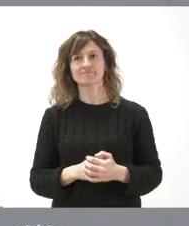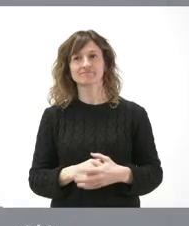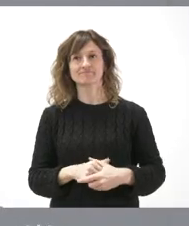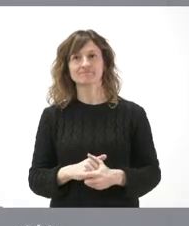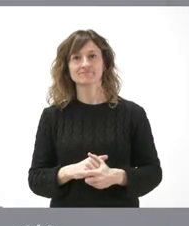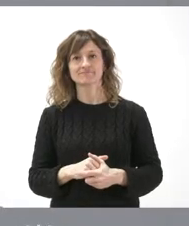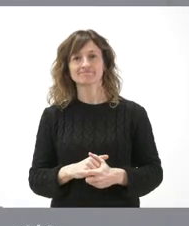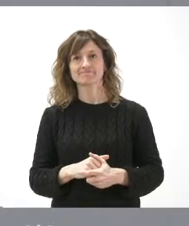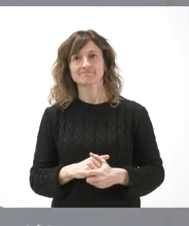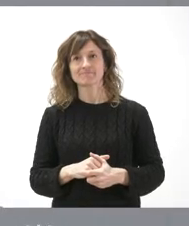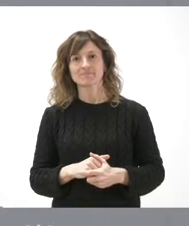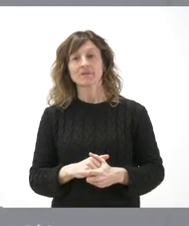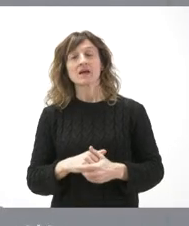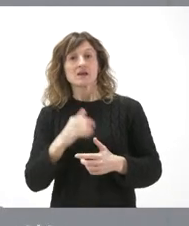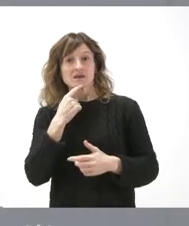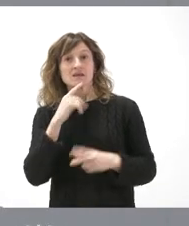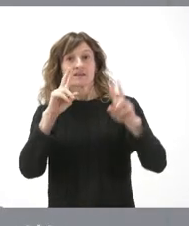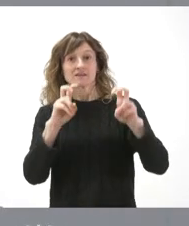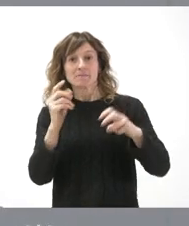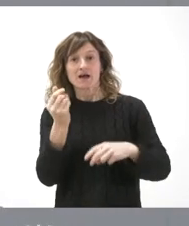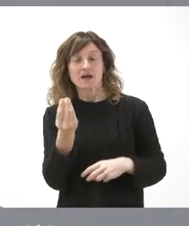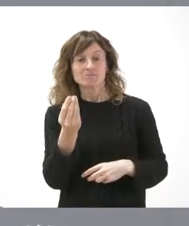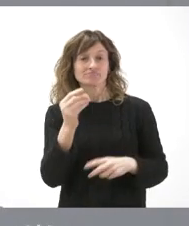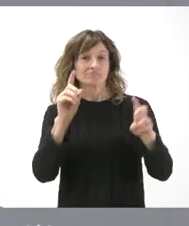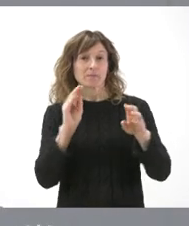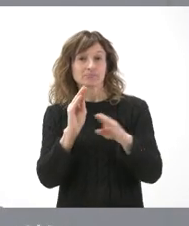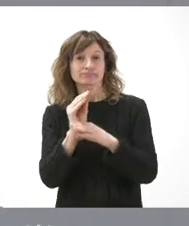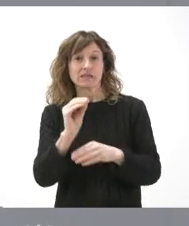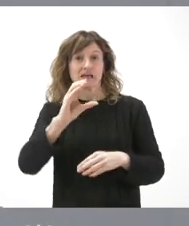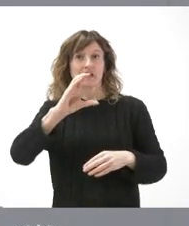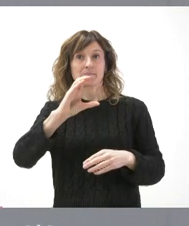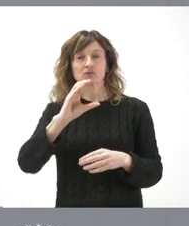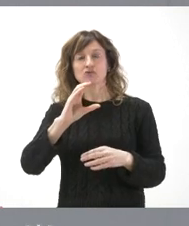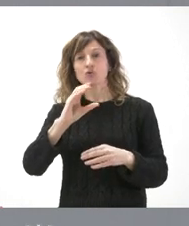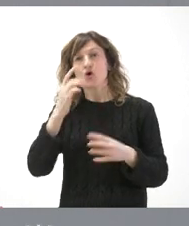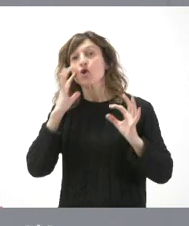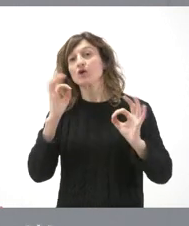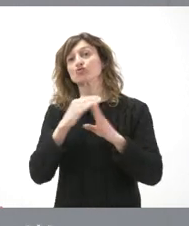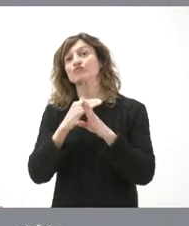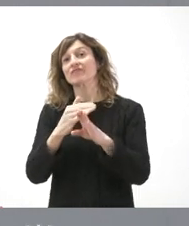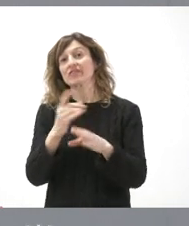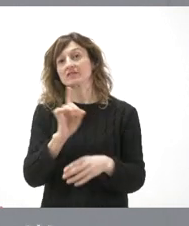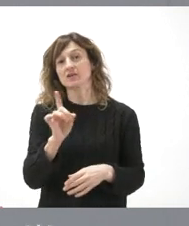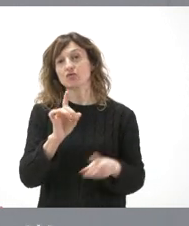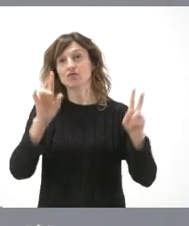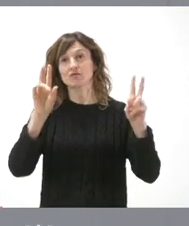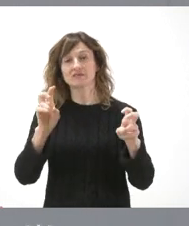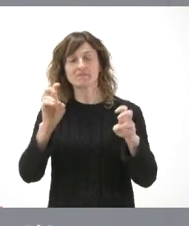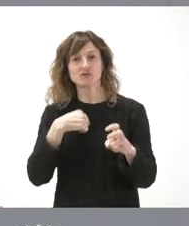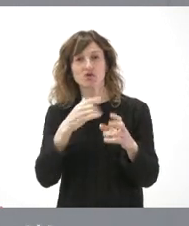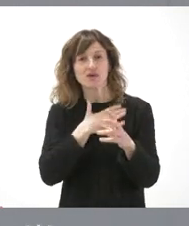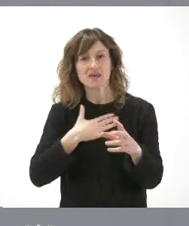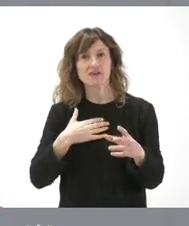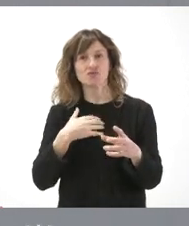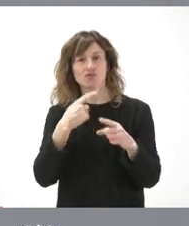Pues habrá incremento, naturalmente, los incrementos nunca son suficientes en relación con las aspiraciones que podríamos